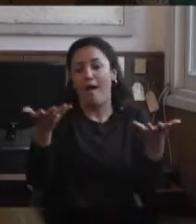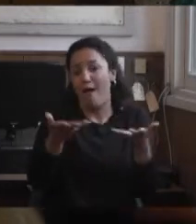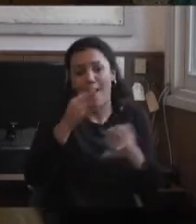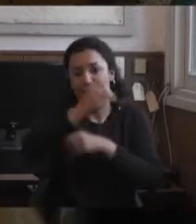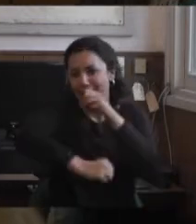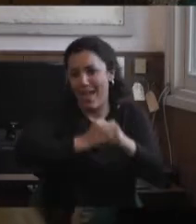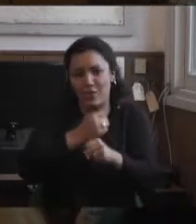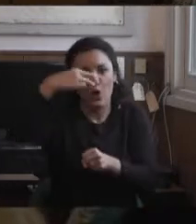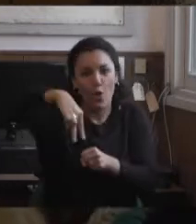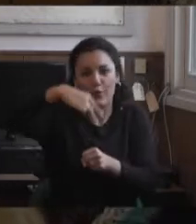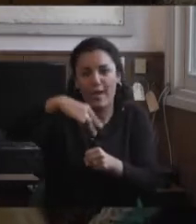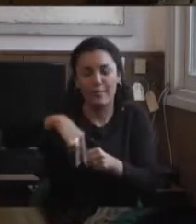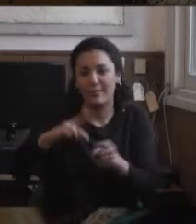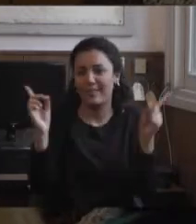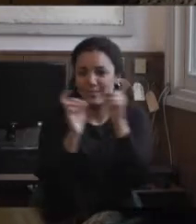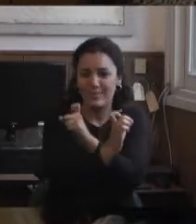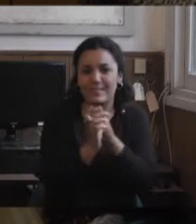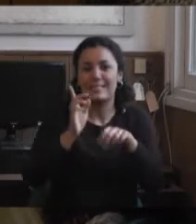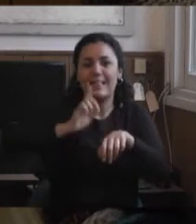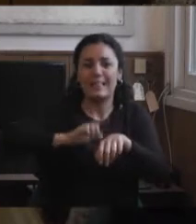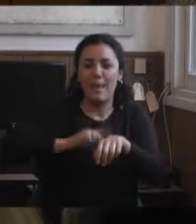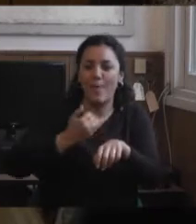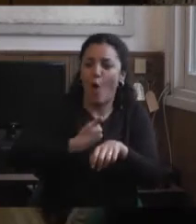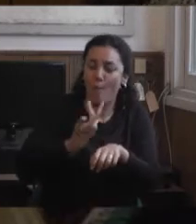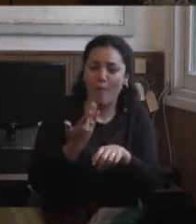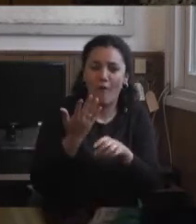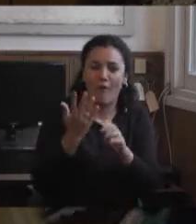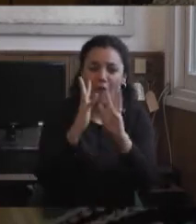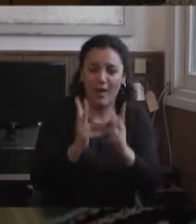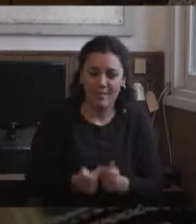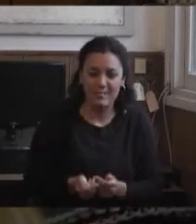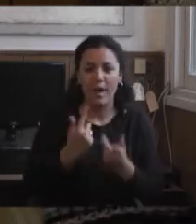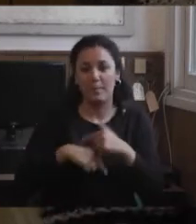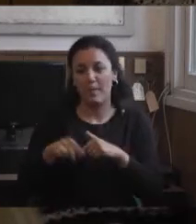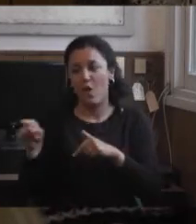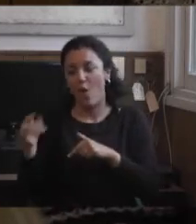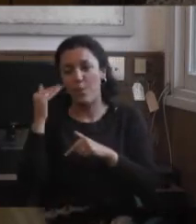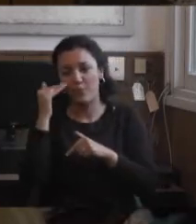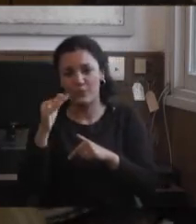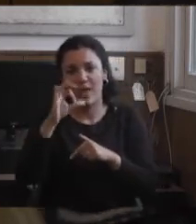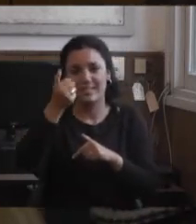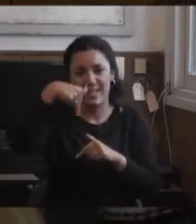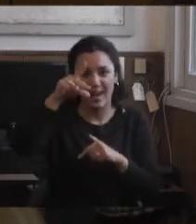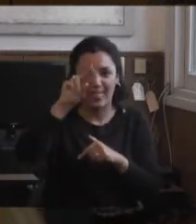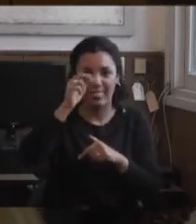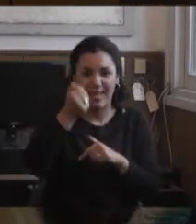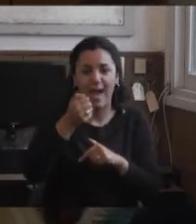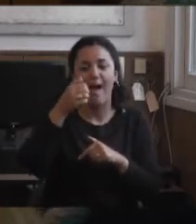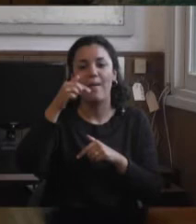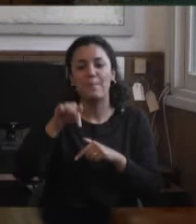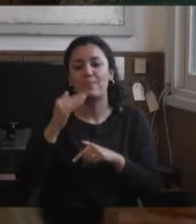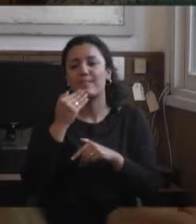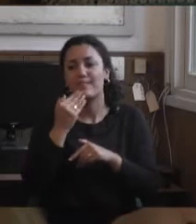muy complicado hacerse un lugarcito en la agenda. Pero Sandra tuvo la disposición y muchas gracias Sandra en